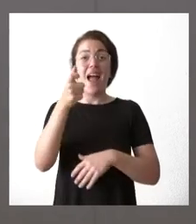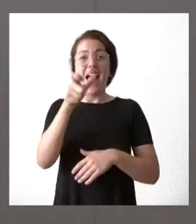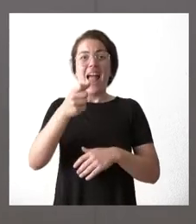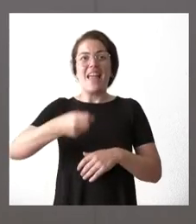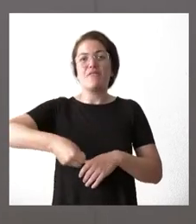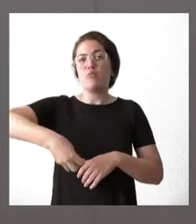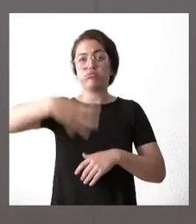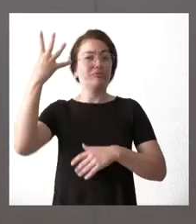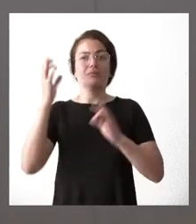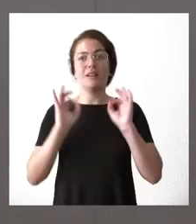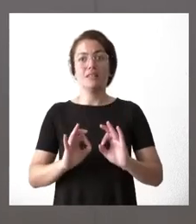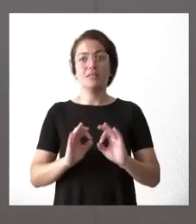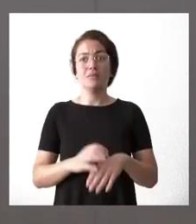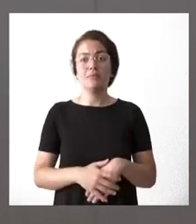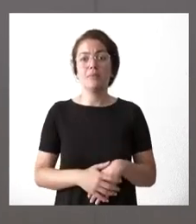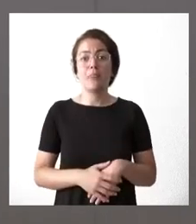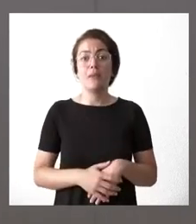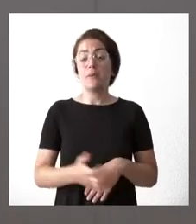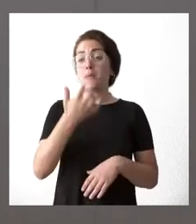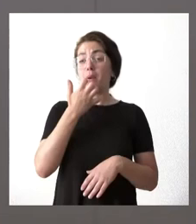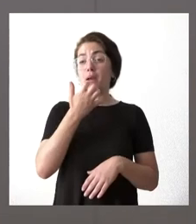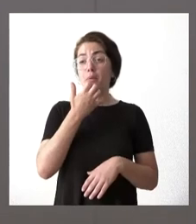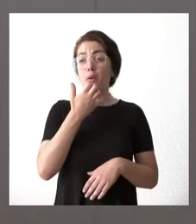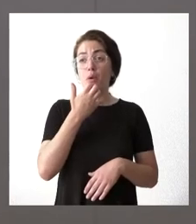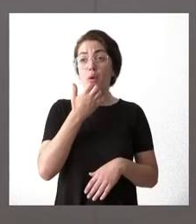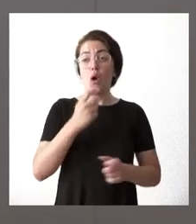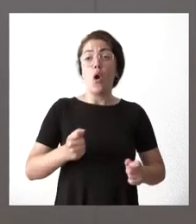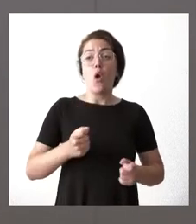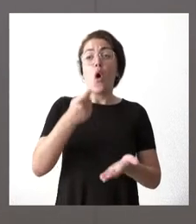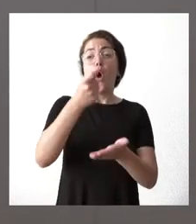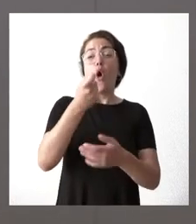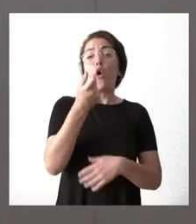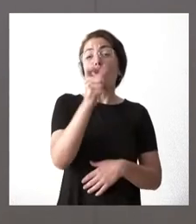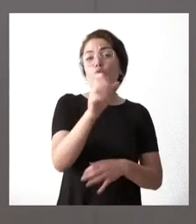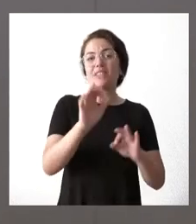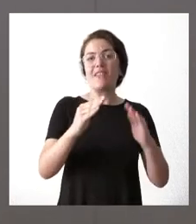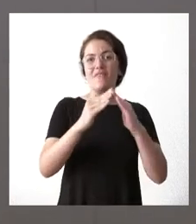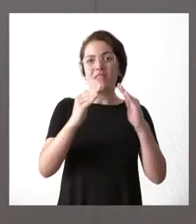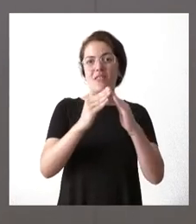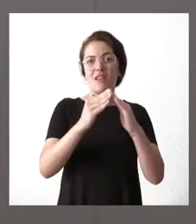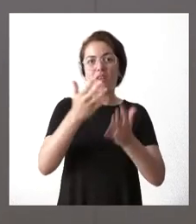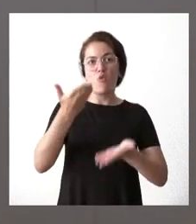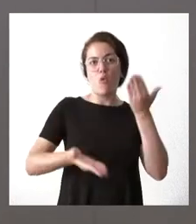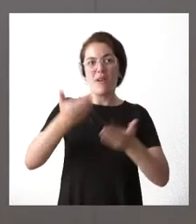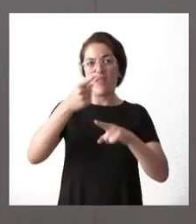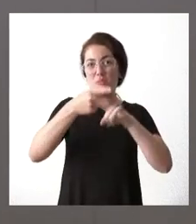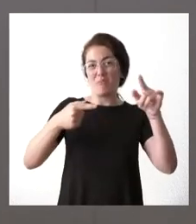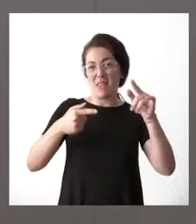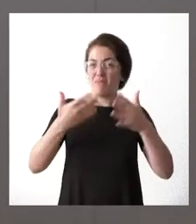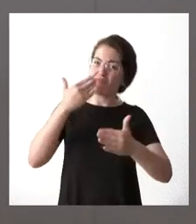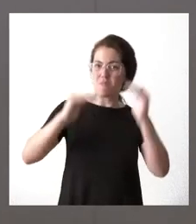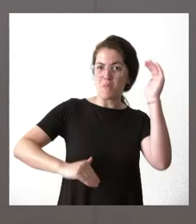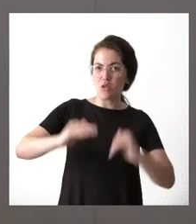caso pues el coste de la vivienda en los últimos meses ha crecido menos que la media y, sin embargo, los principales incrementos de coste han sido en materia energética